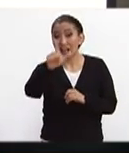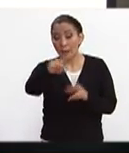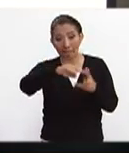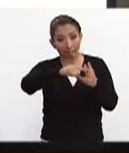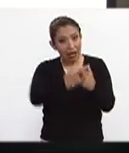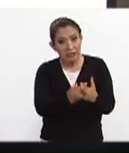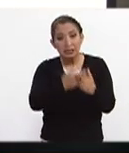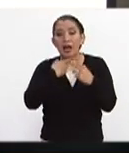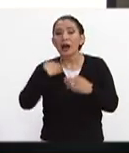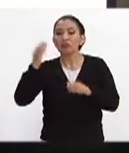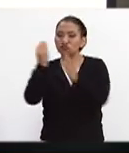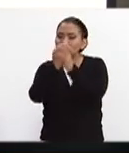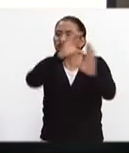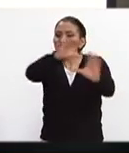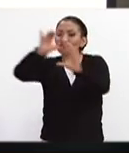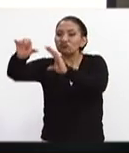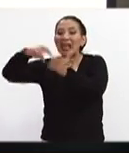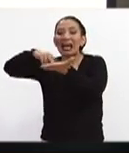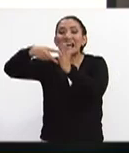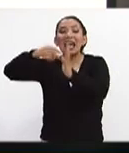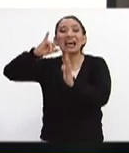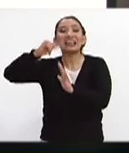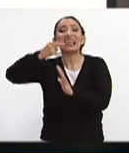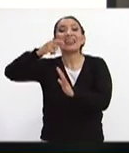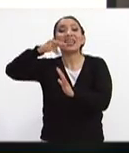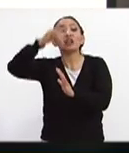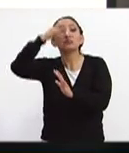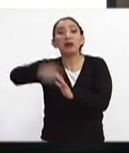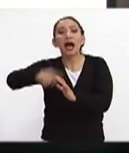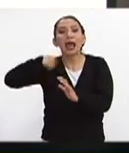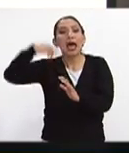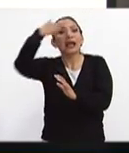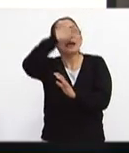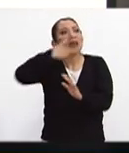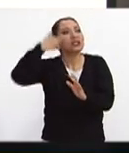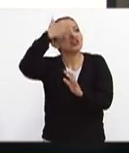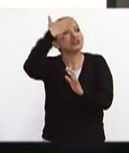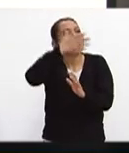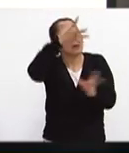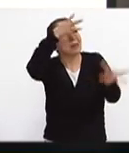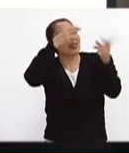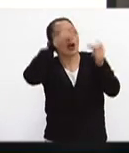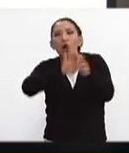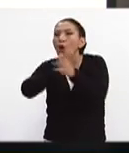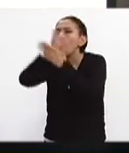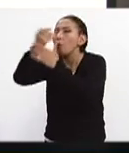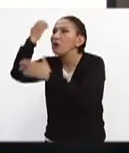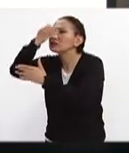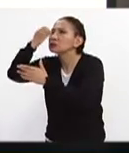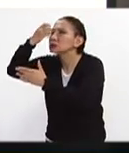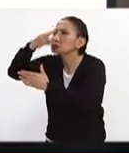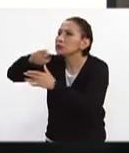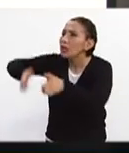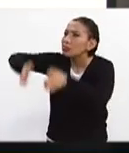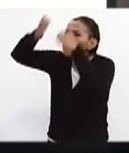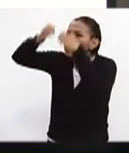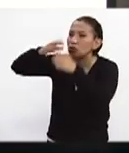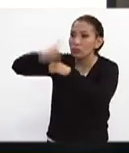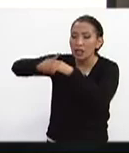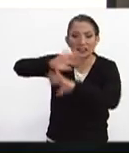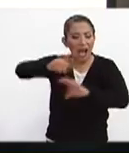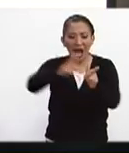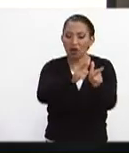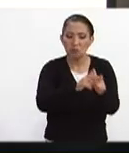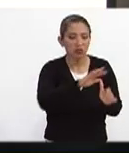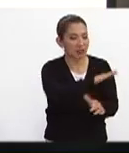empezar a hacer una capacitación para arquitectos e ingenieros para hacer la revisión de inmuebles dañados ya se cerró el